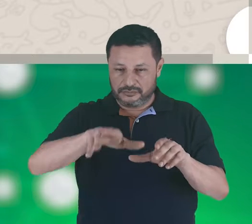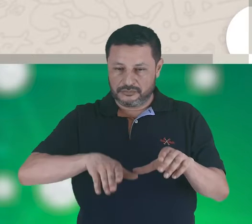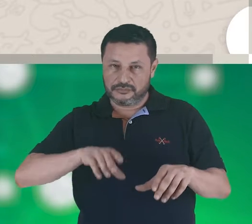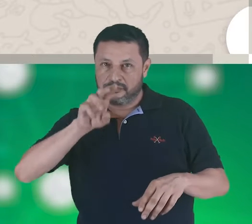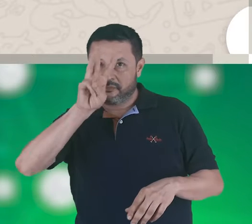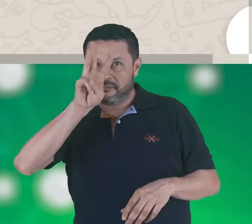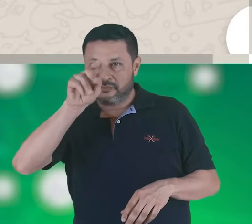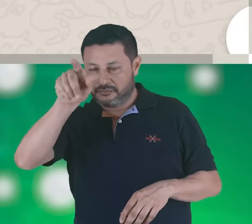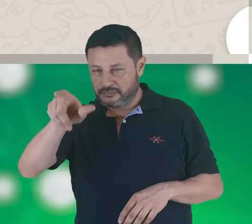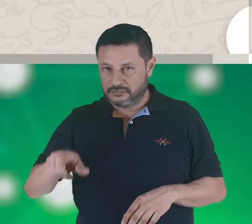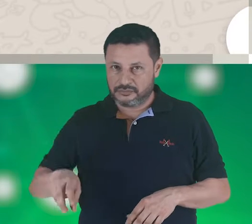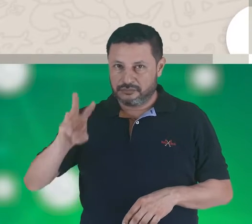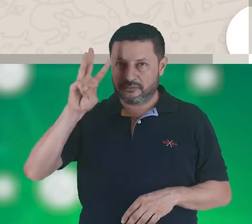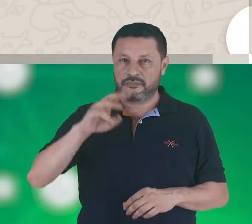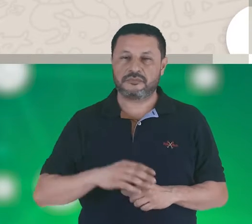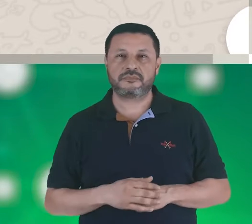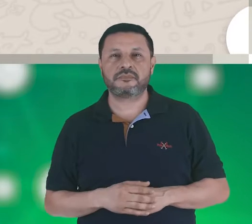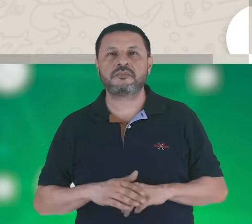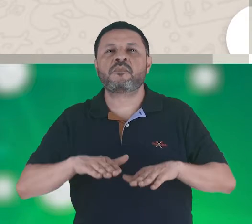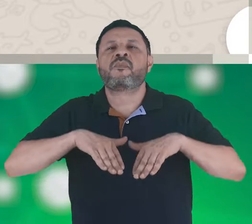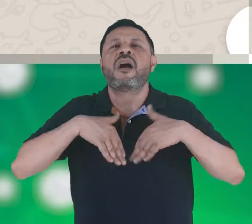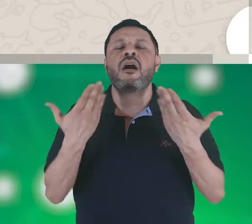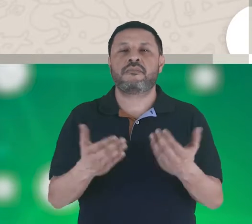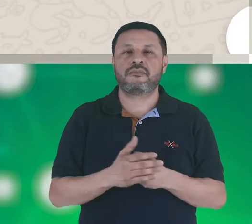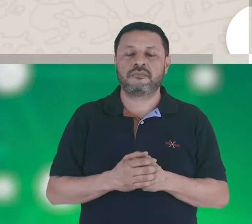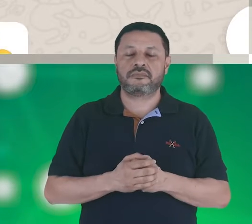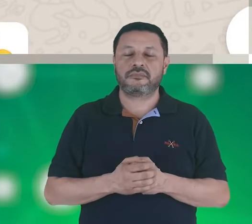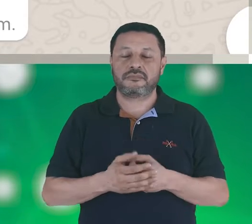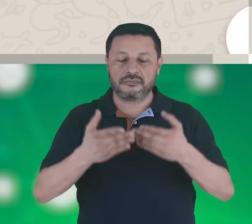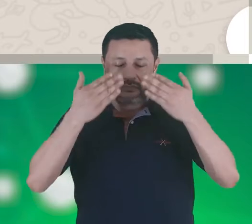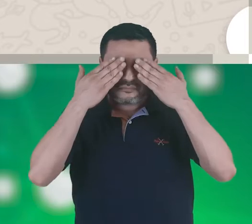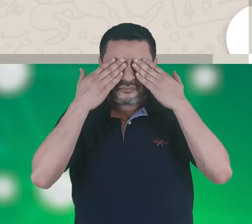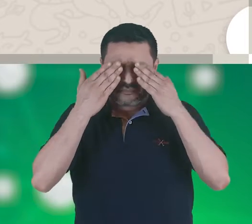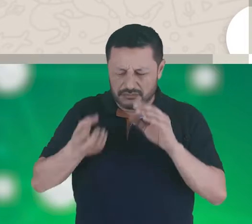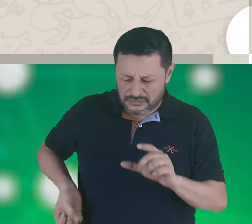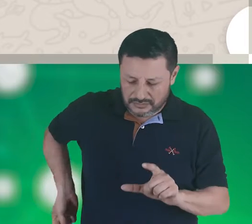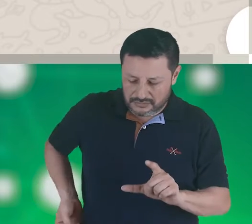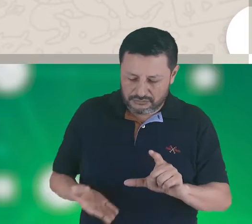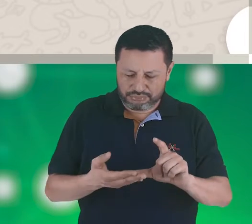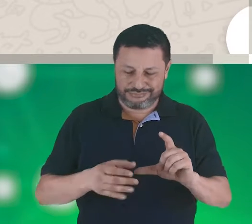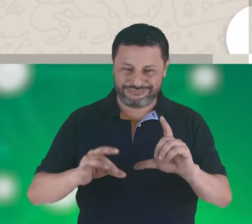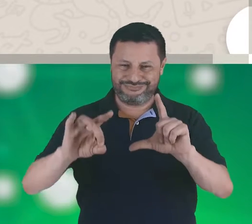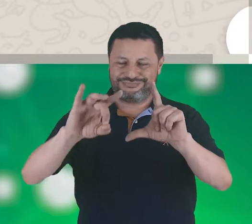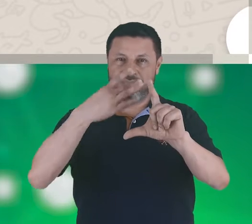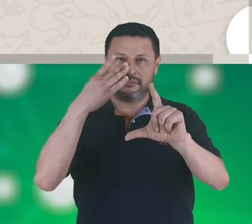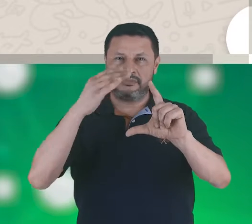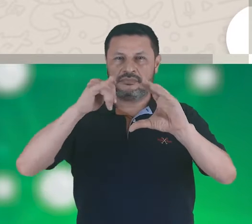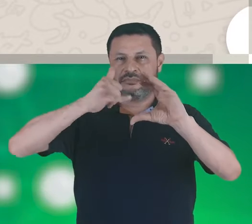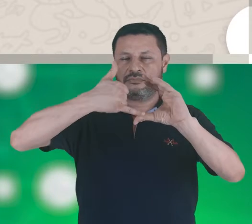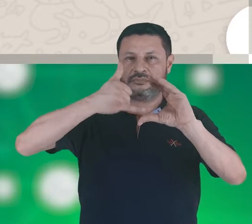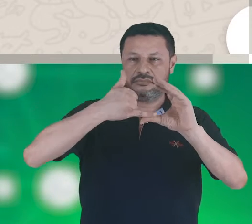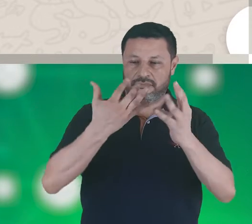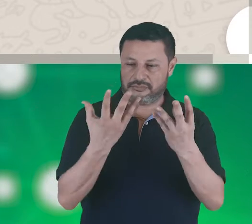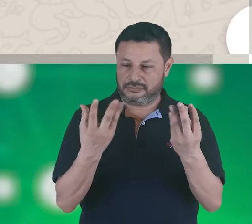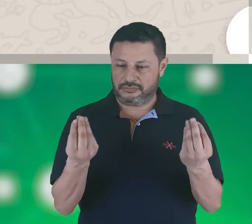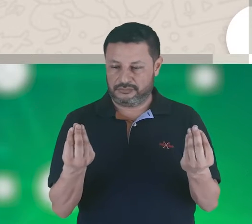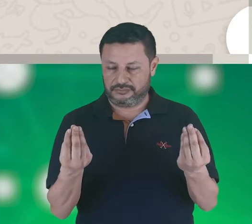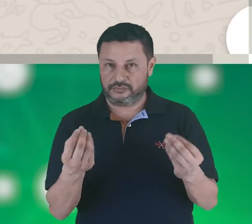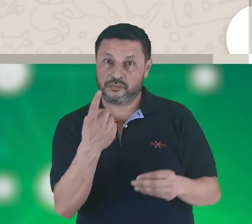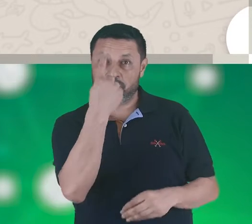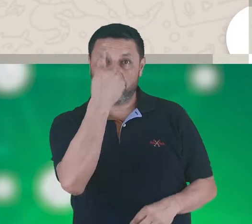2 y zona 3. ¿Cómo se juega Goldball por WhatsApp? Cada equipo